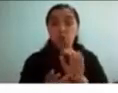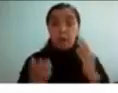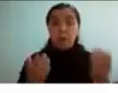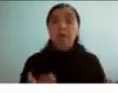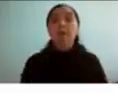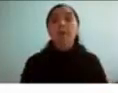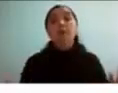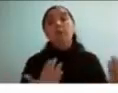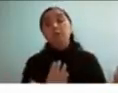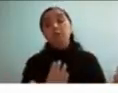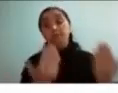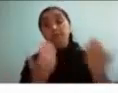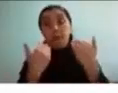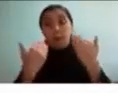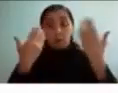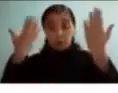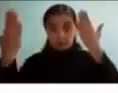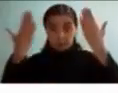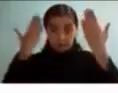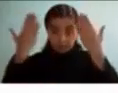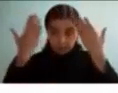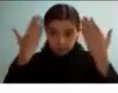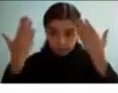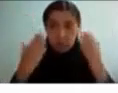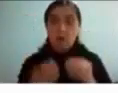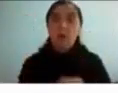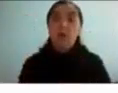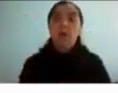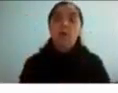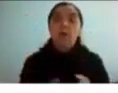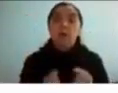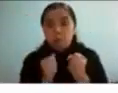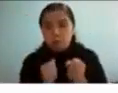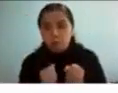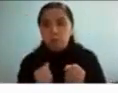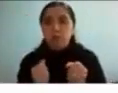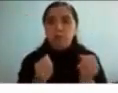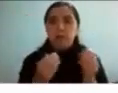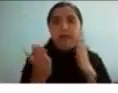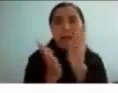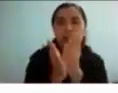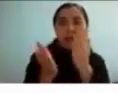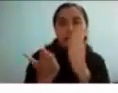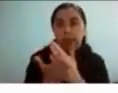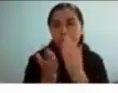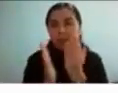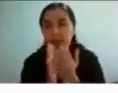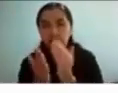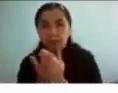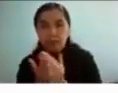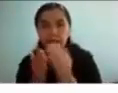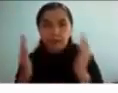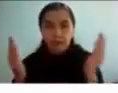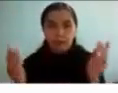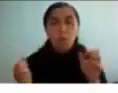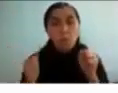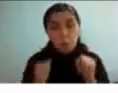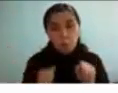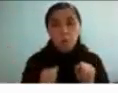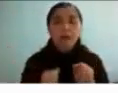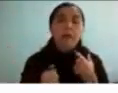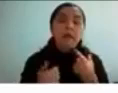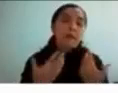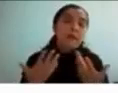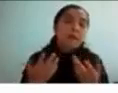más el tema de poder armar un tipo de estrategia o algo así pude sacar la carrera ahora me pasaban cosas